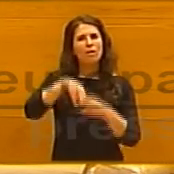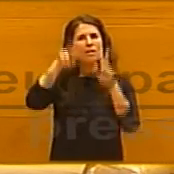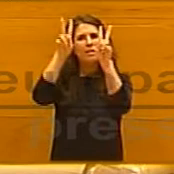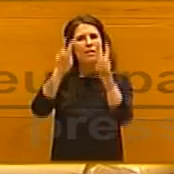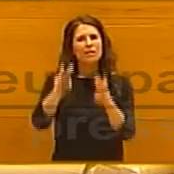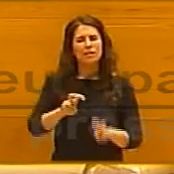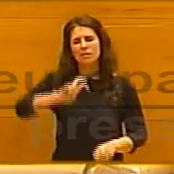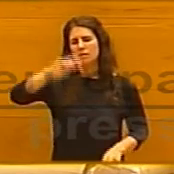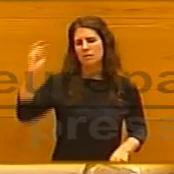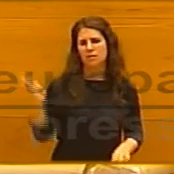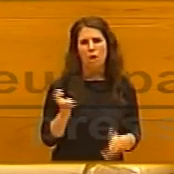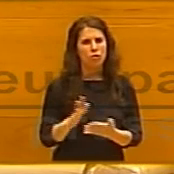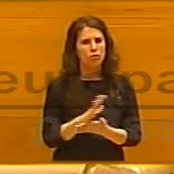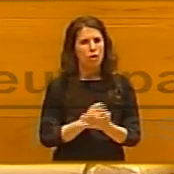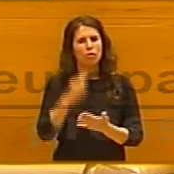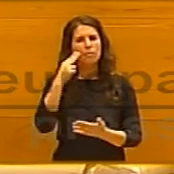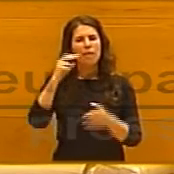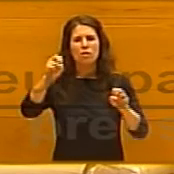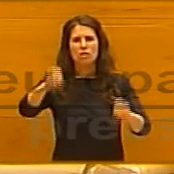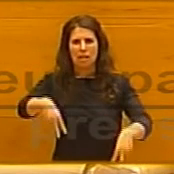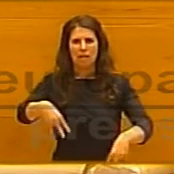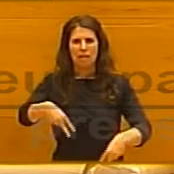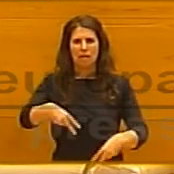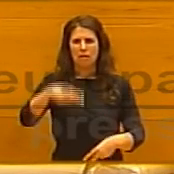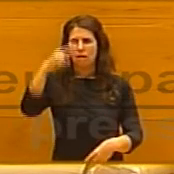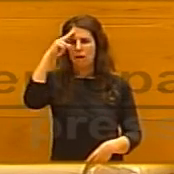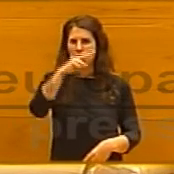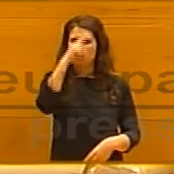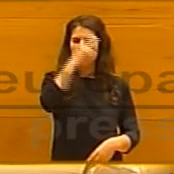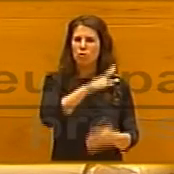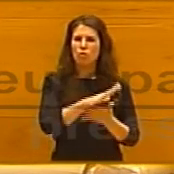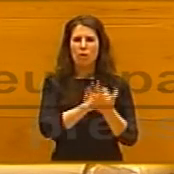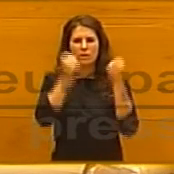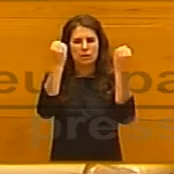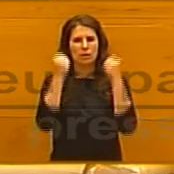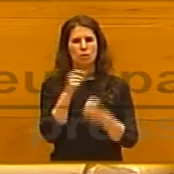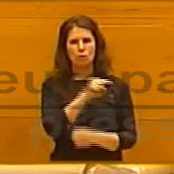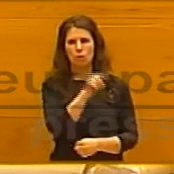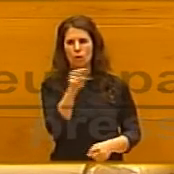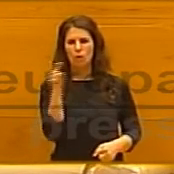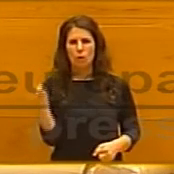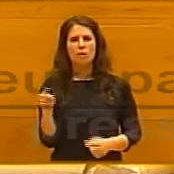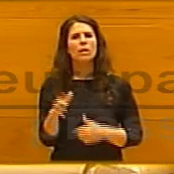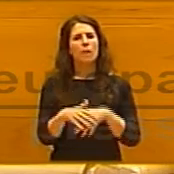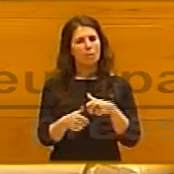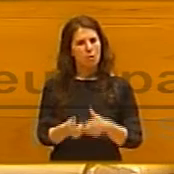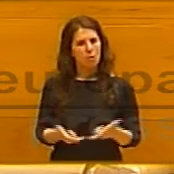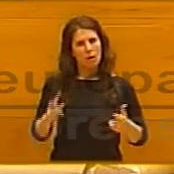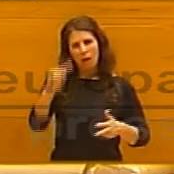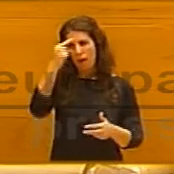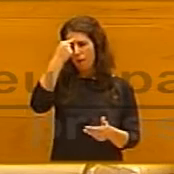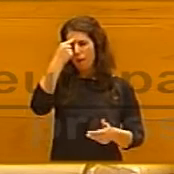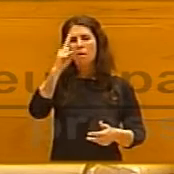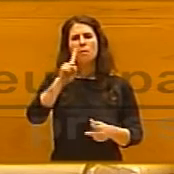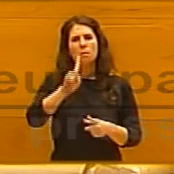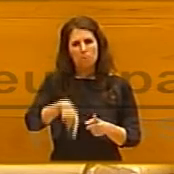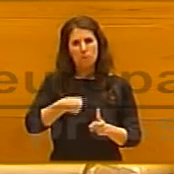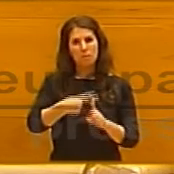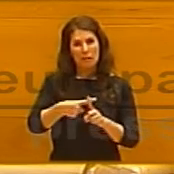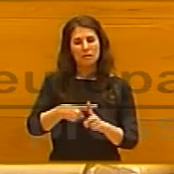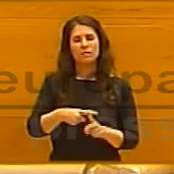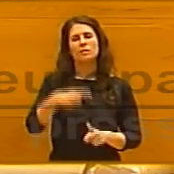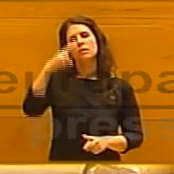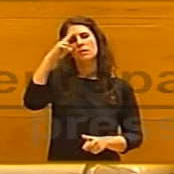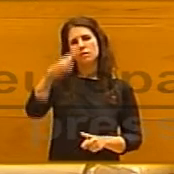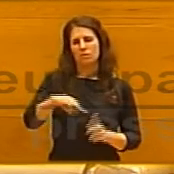sin miedo, desde el respeto entre instituciones, de democracia y también con un respeto absoluto a la dignidad del